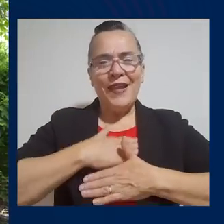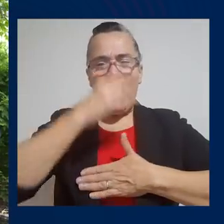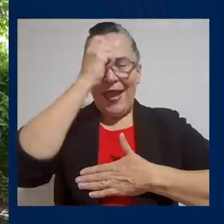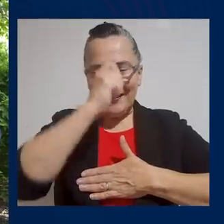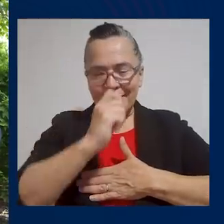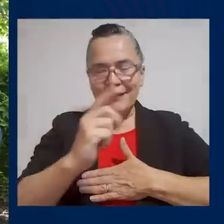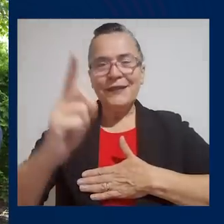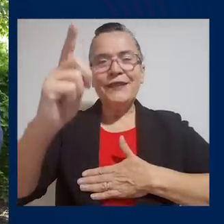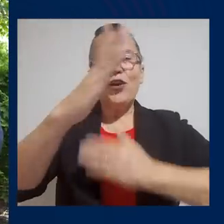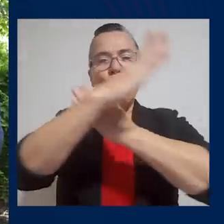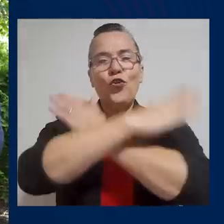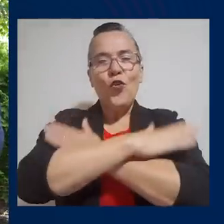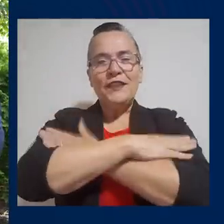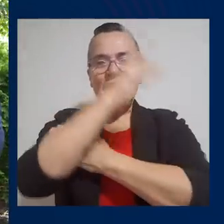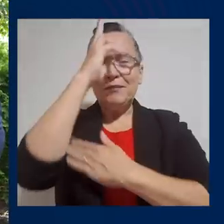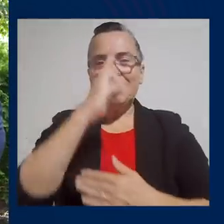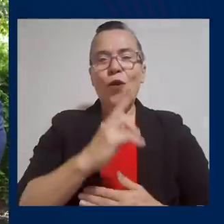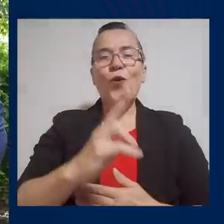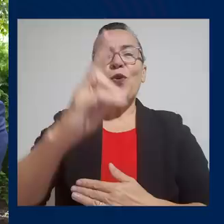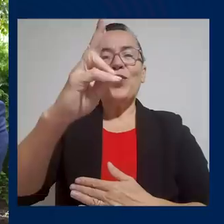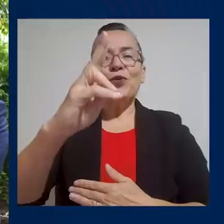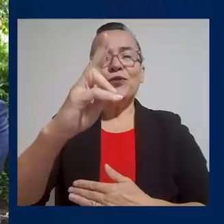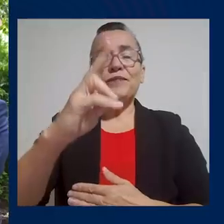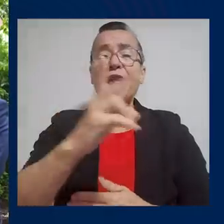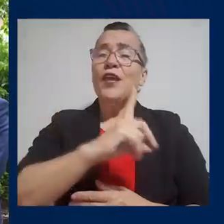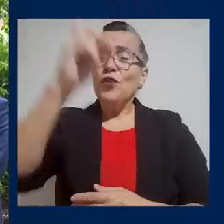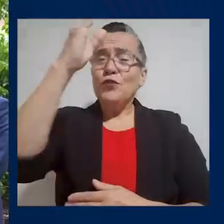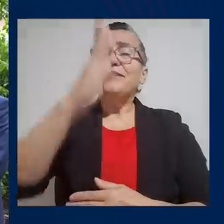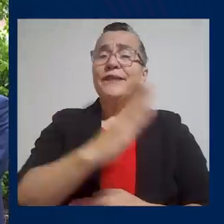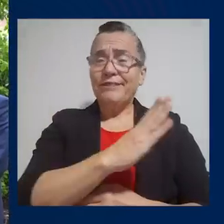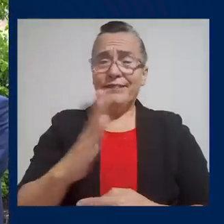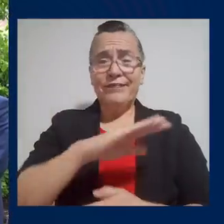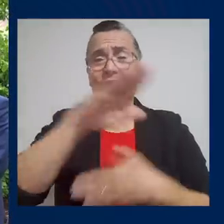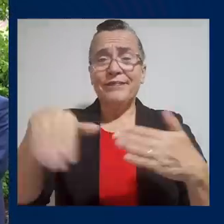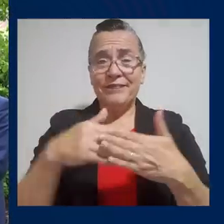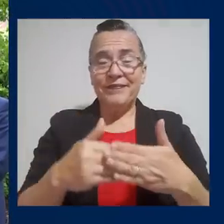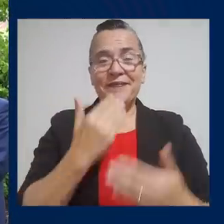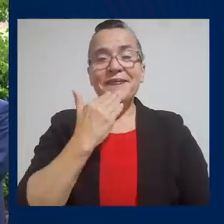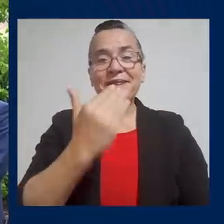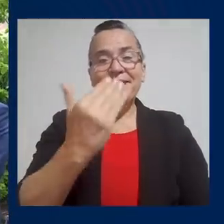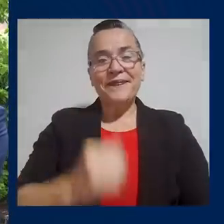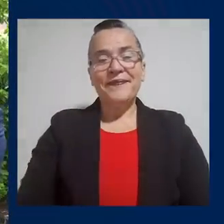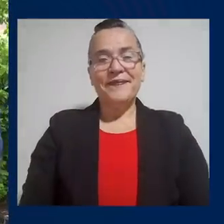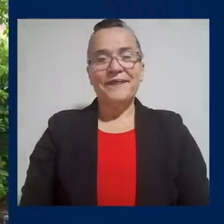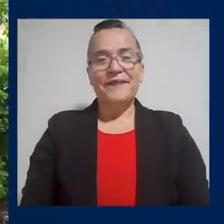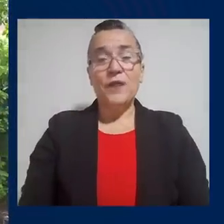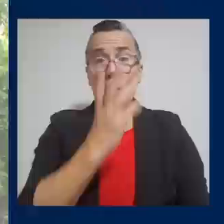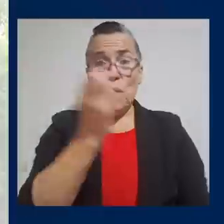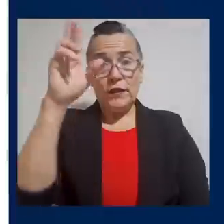estima y honor. Qué bendición, que Dios los bendiga y nos siga bendiciendo a todos. Gracias.